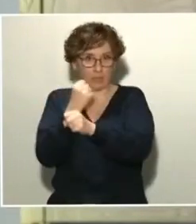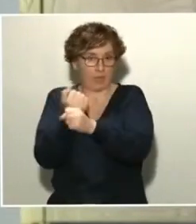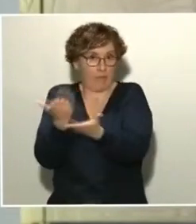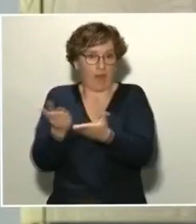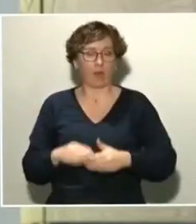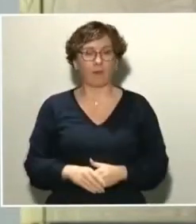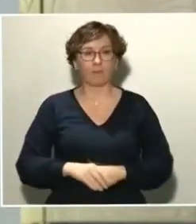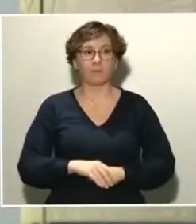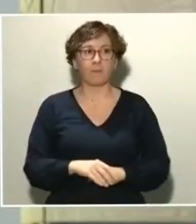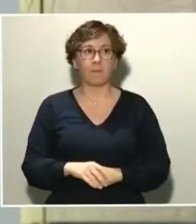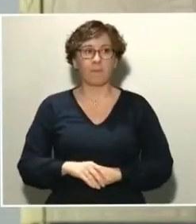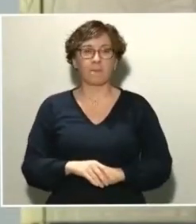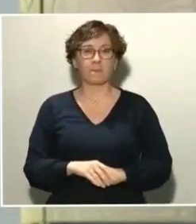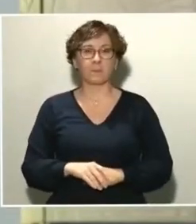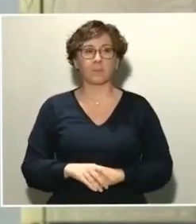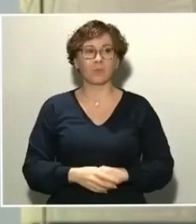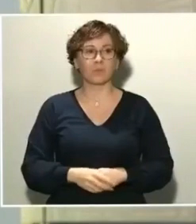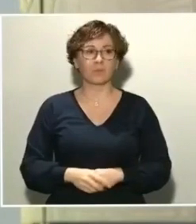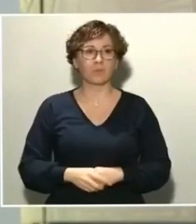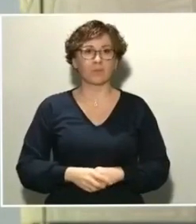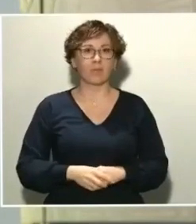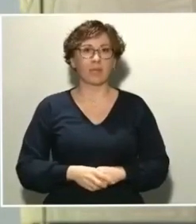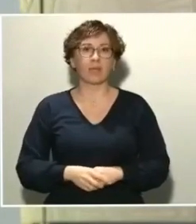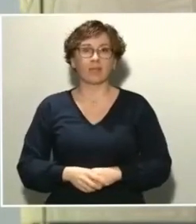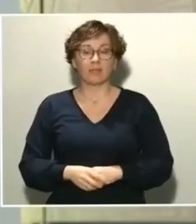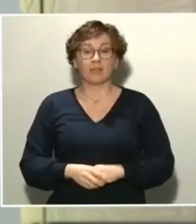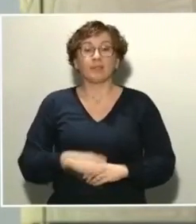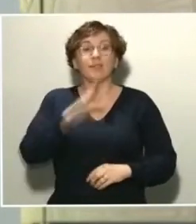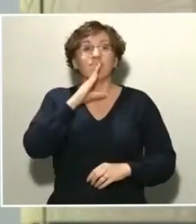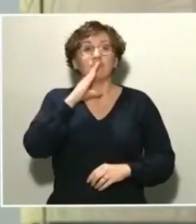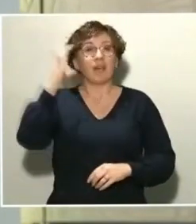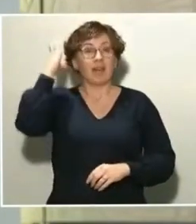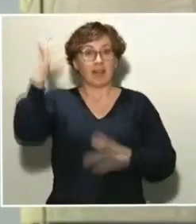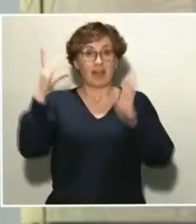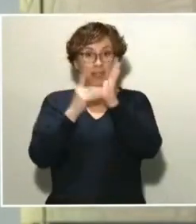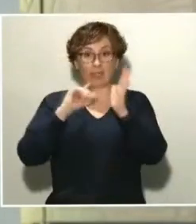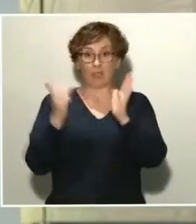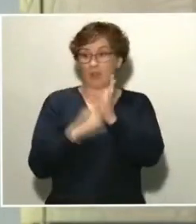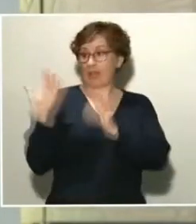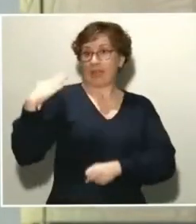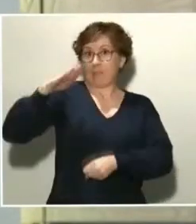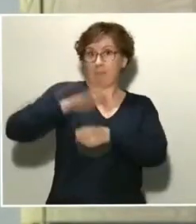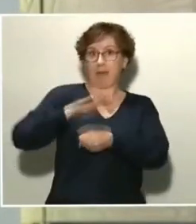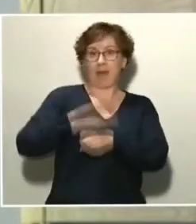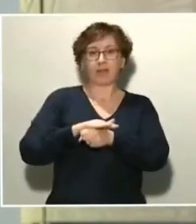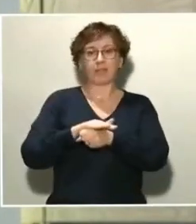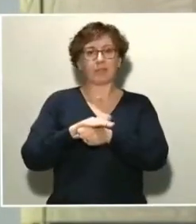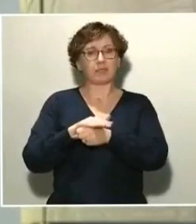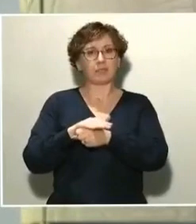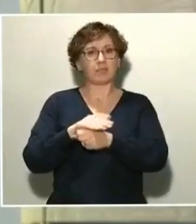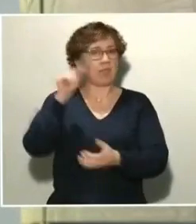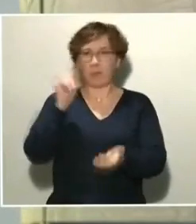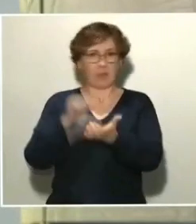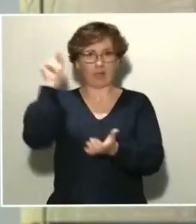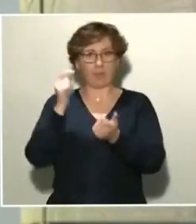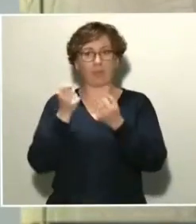En este Real Decreto Ley que hicimos este martes pasado, les habilitamos inmediatamente para iniciar los ensayos